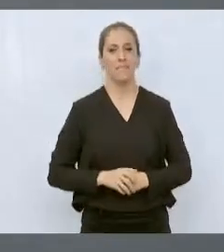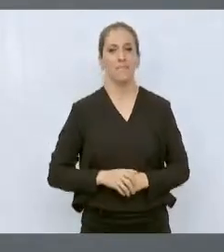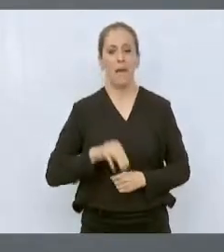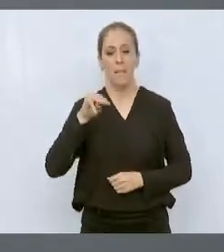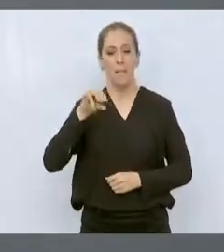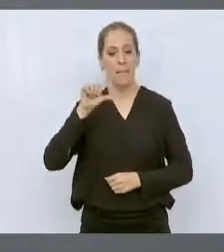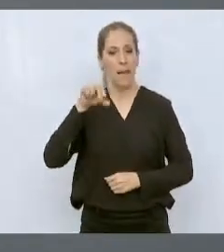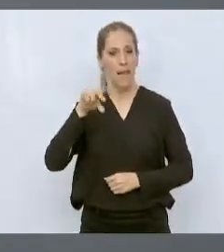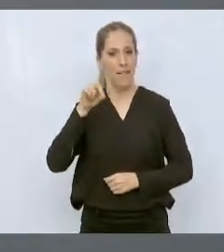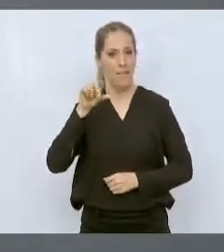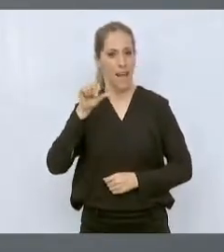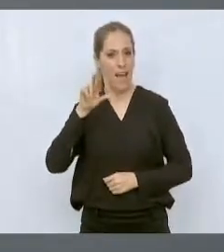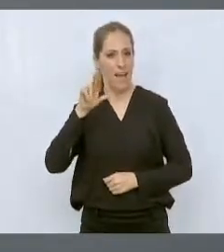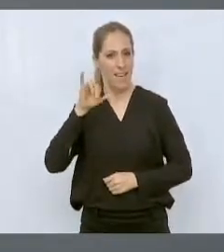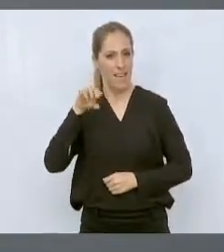zona,